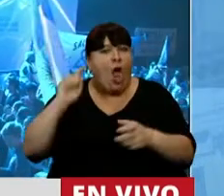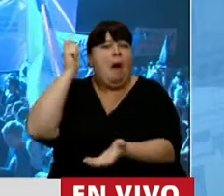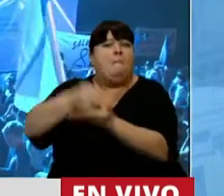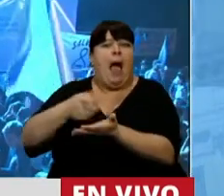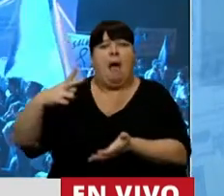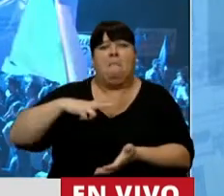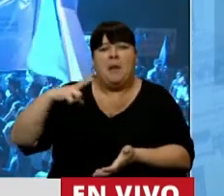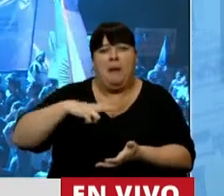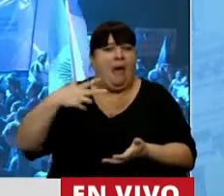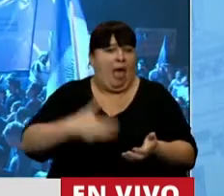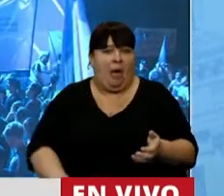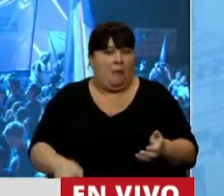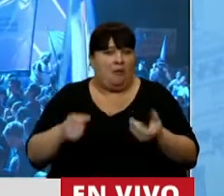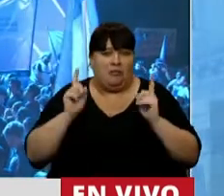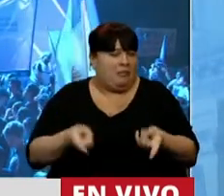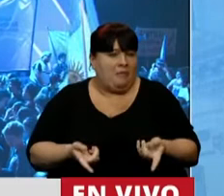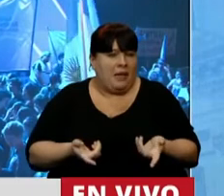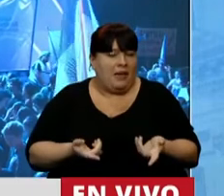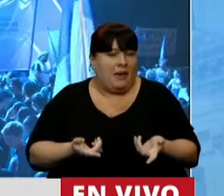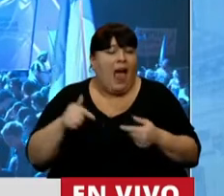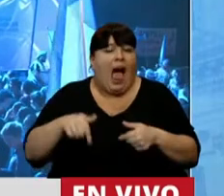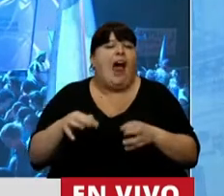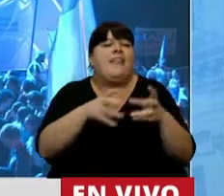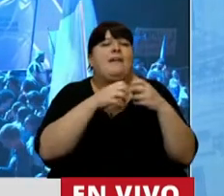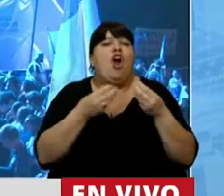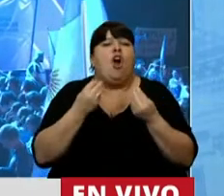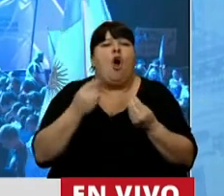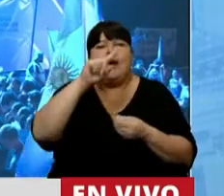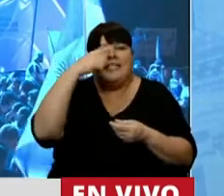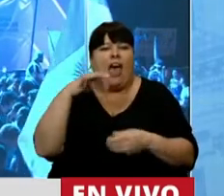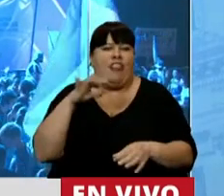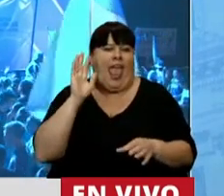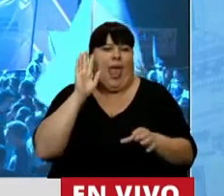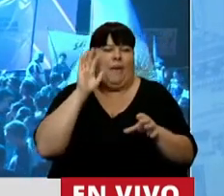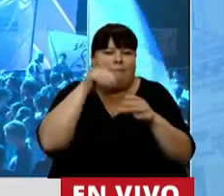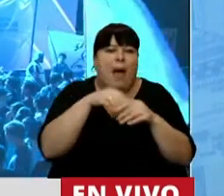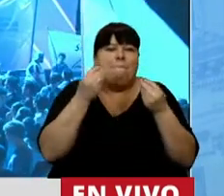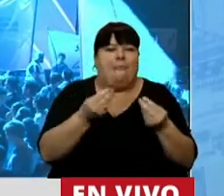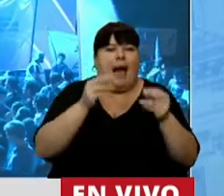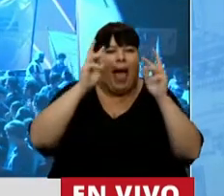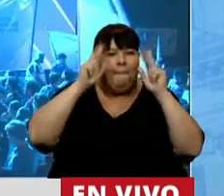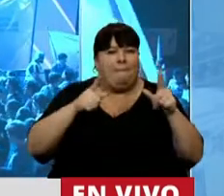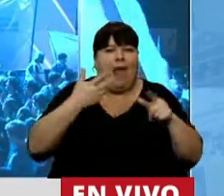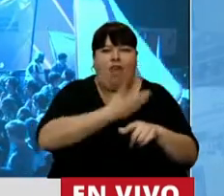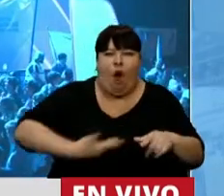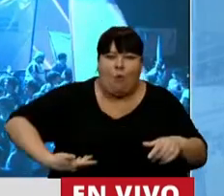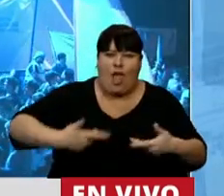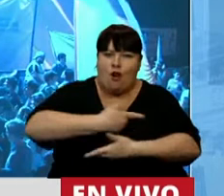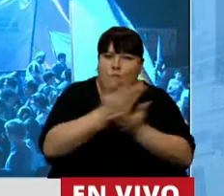en una clínica privada para hacerlo. Lo que estamos debatiendo es cómo el Estado interviene para tener una política pública.